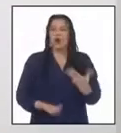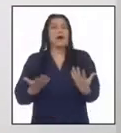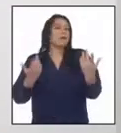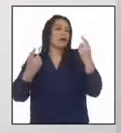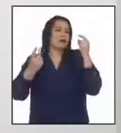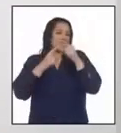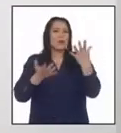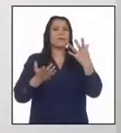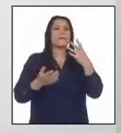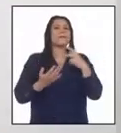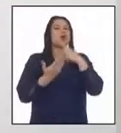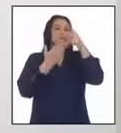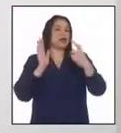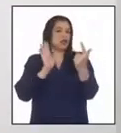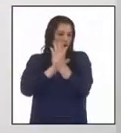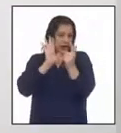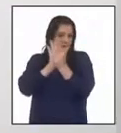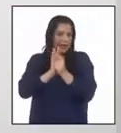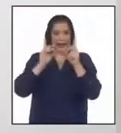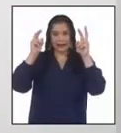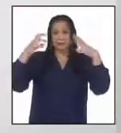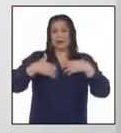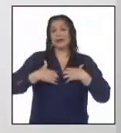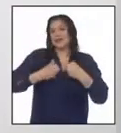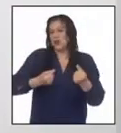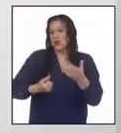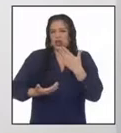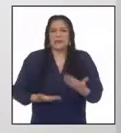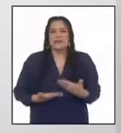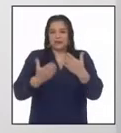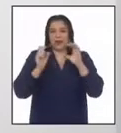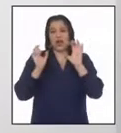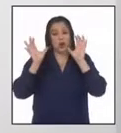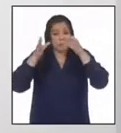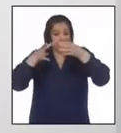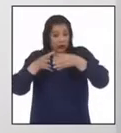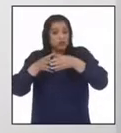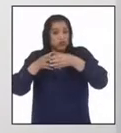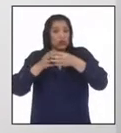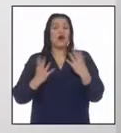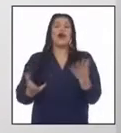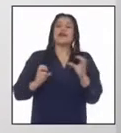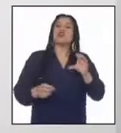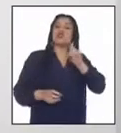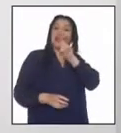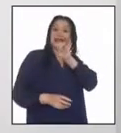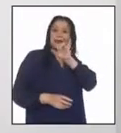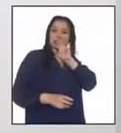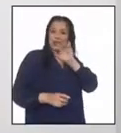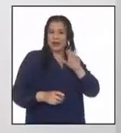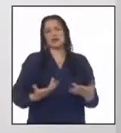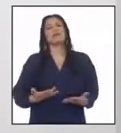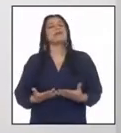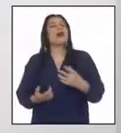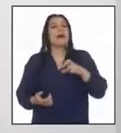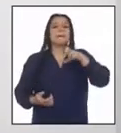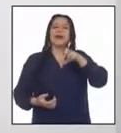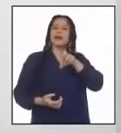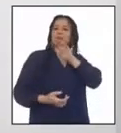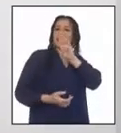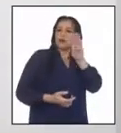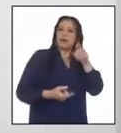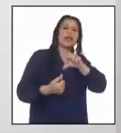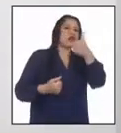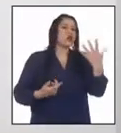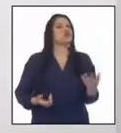proyecto de ley de salubridad pública presentado por la Comisión de Higiene de la Cámara de Diputados, Pedro Villanueva y